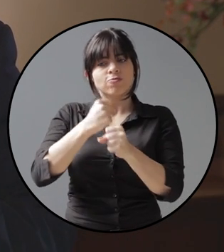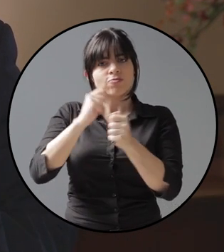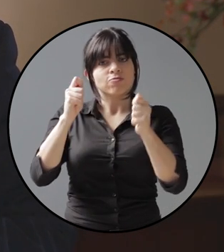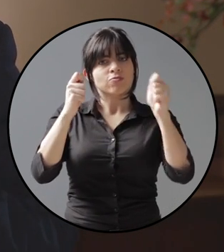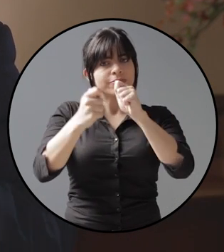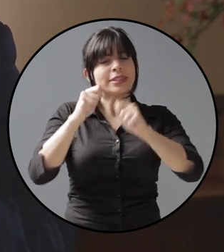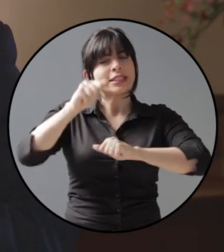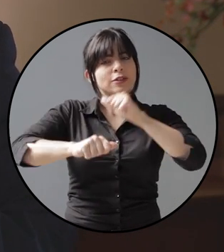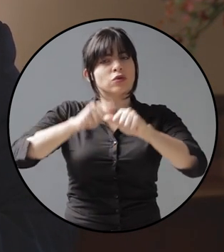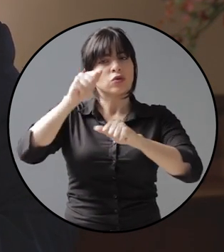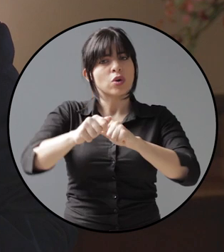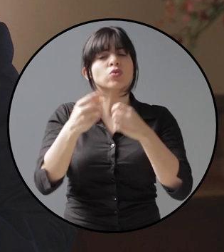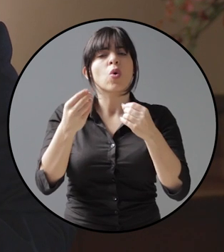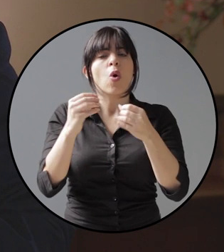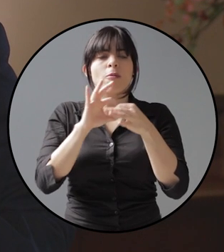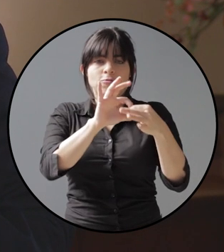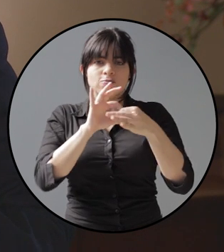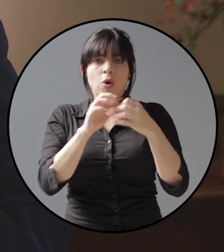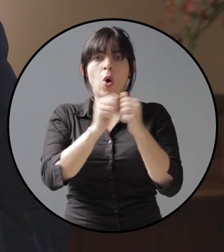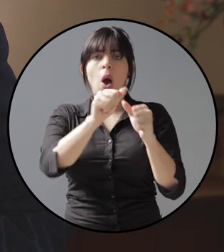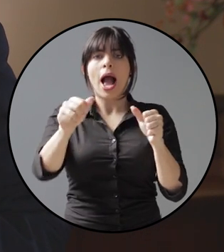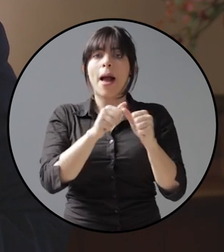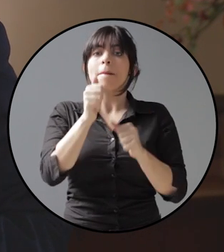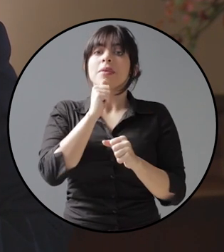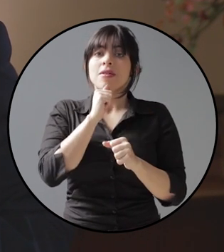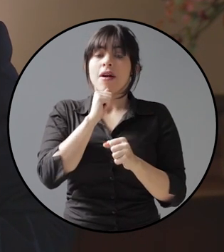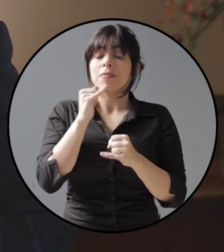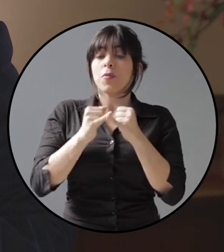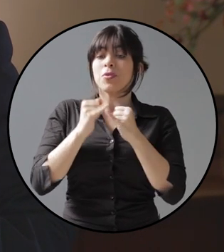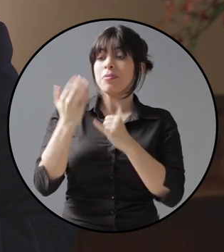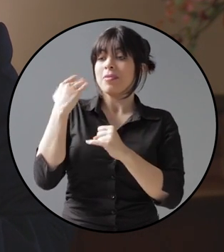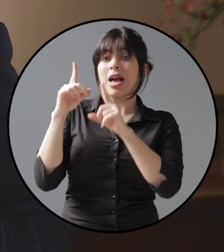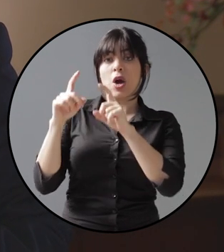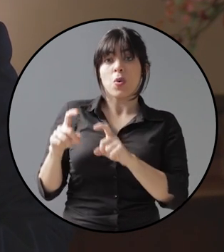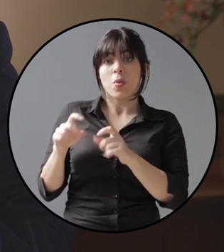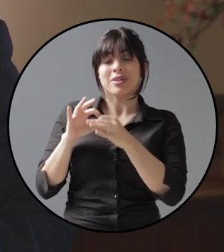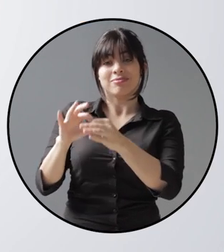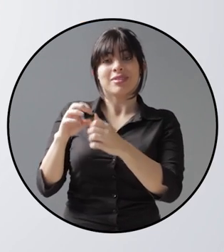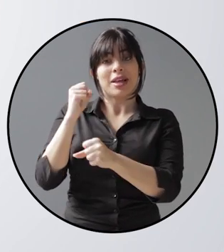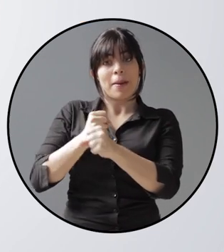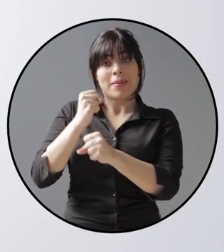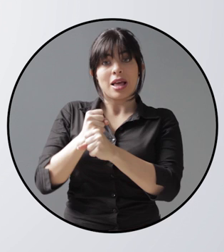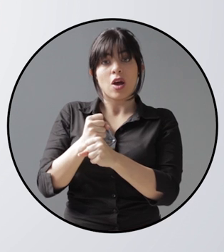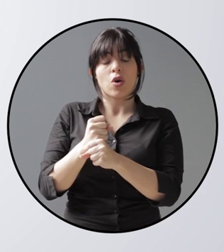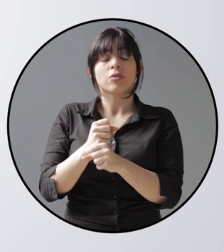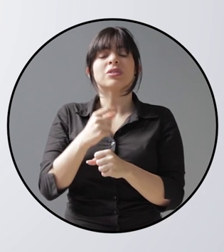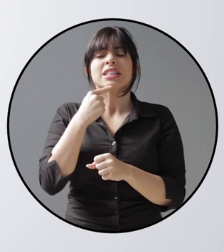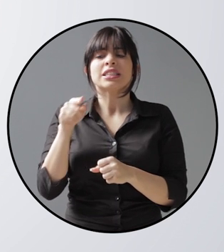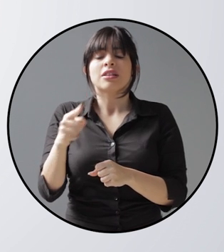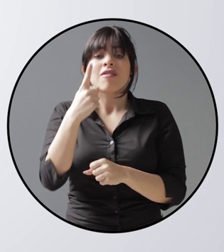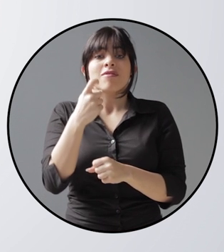esfuerzo y en alianza con el sector privado. Según la última encuesta continua de empleo, el desempleo